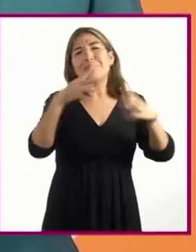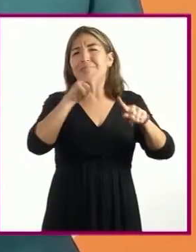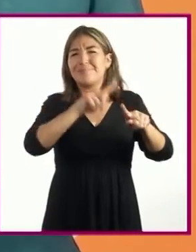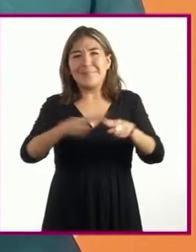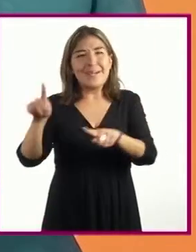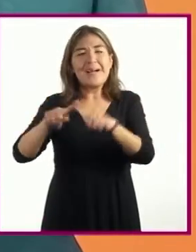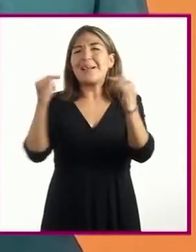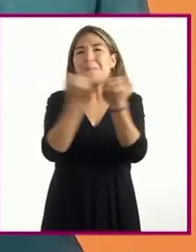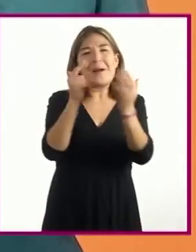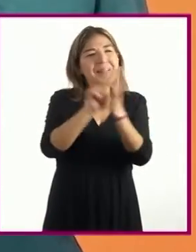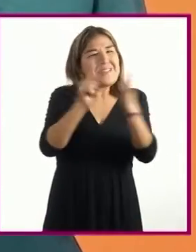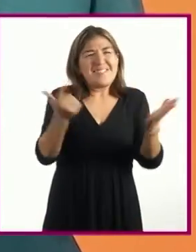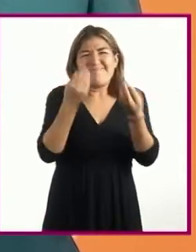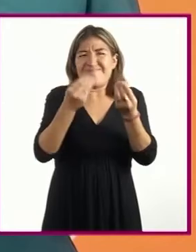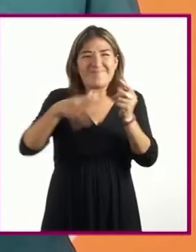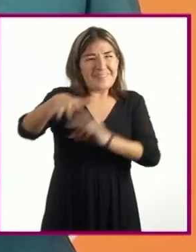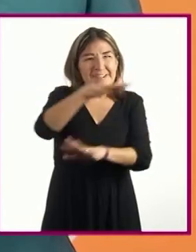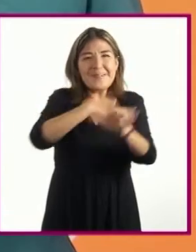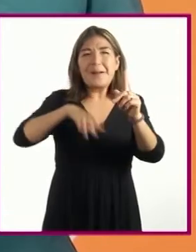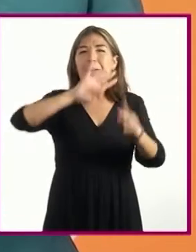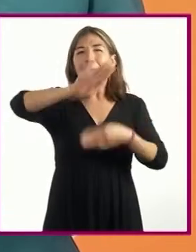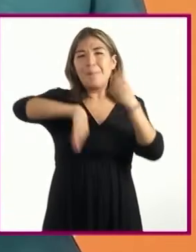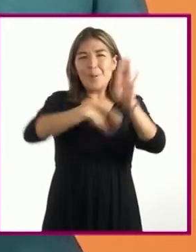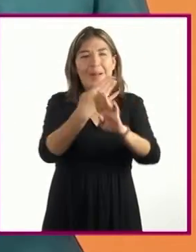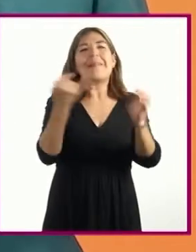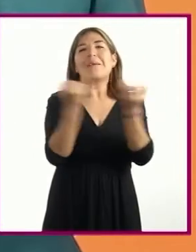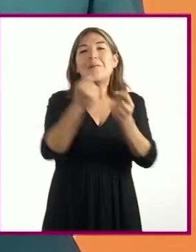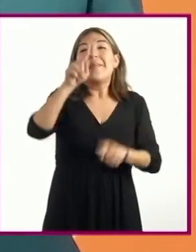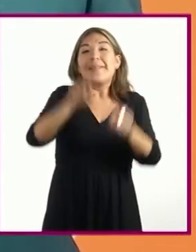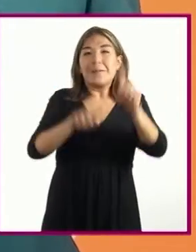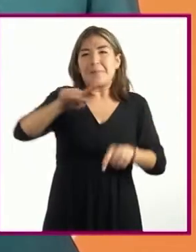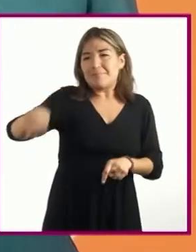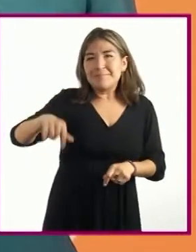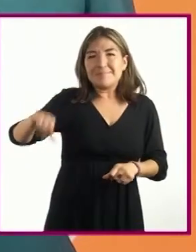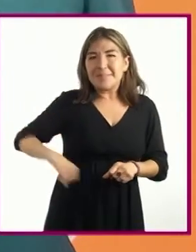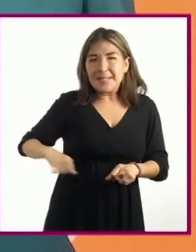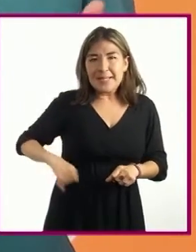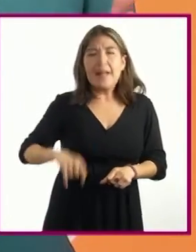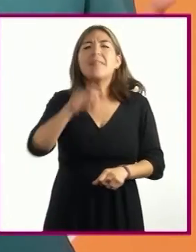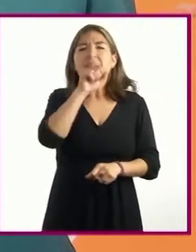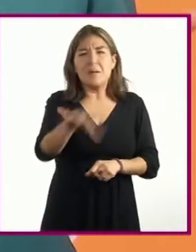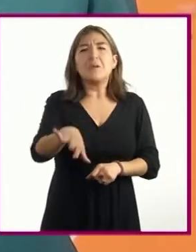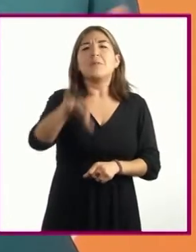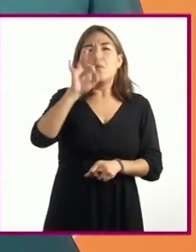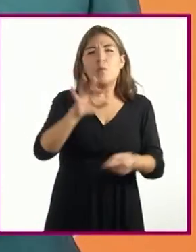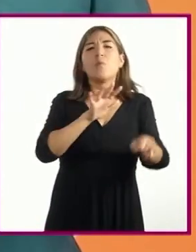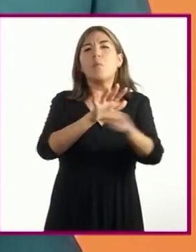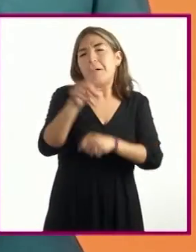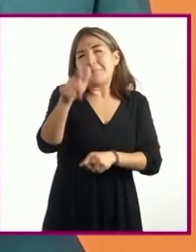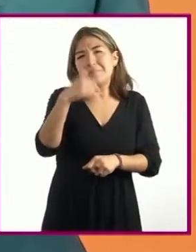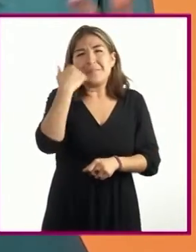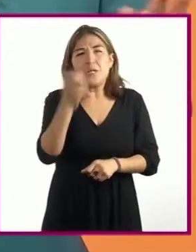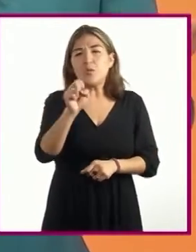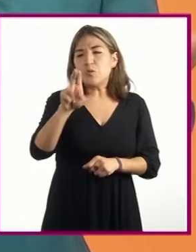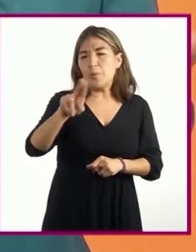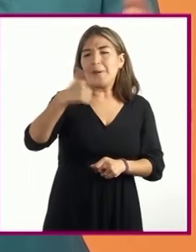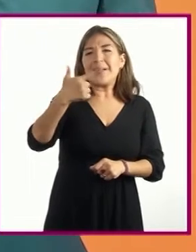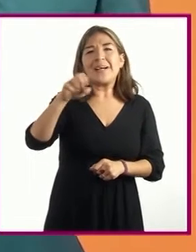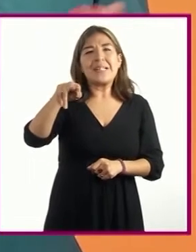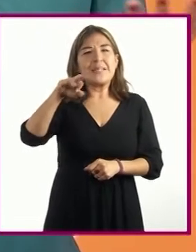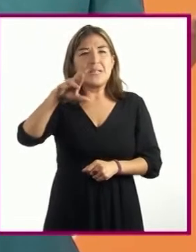como libros hay en el mundo, y su elección depende de nuestro interés. También podemos encontrar de diferentes subgéneros, como